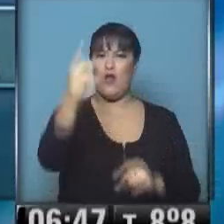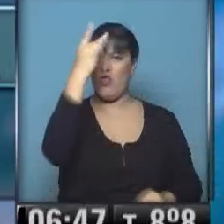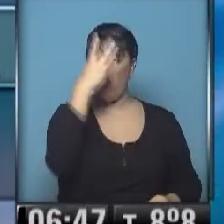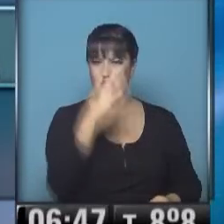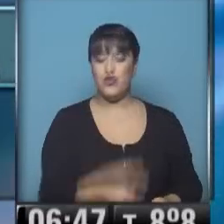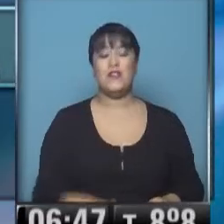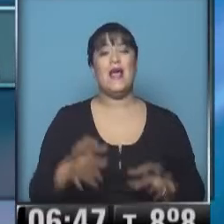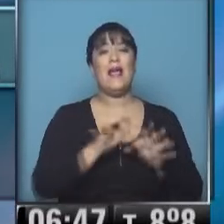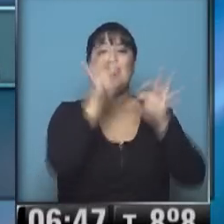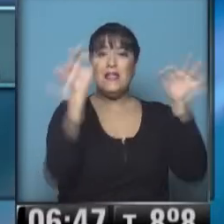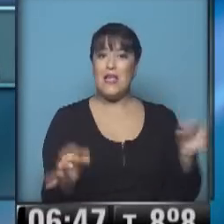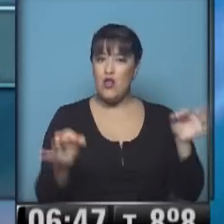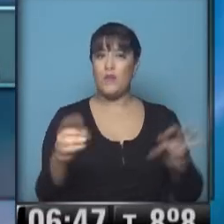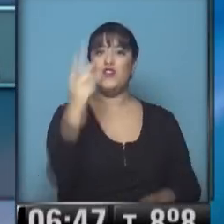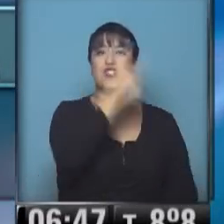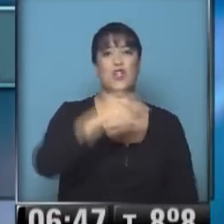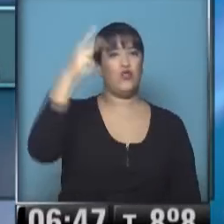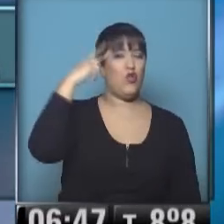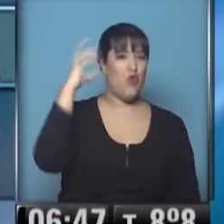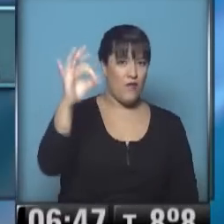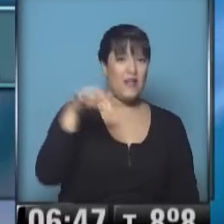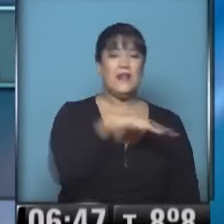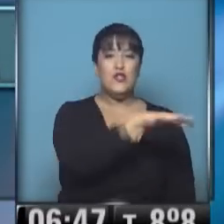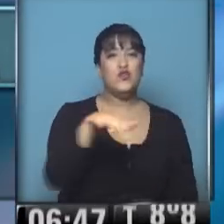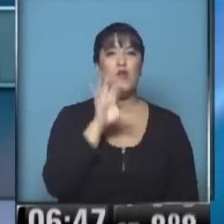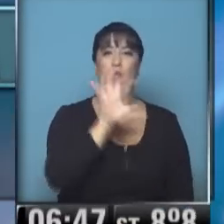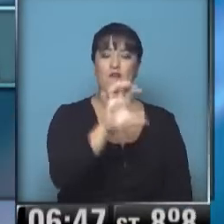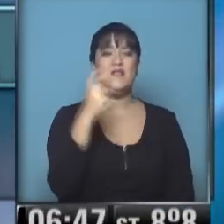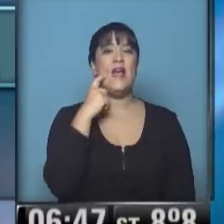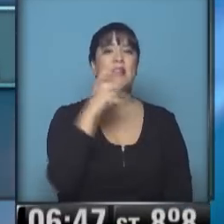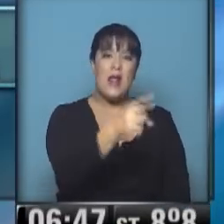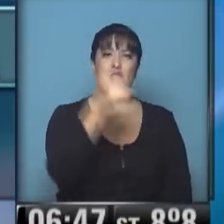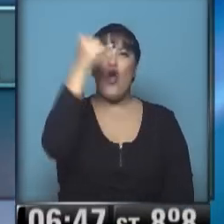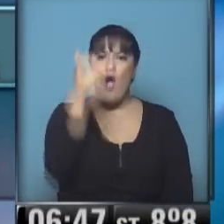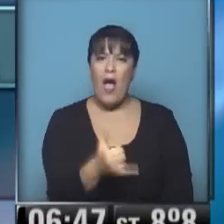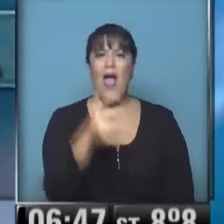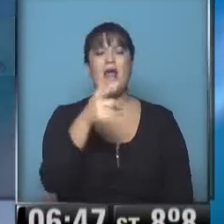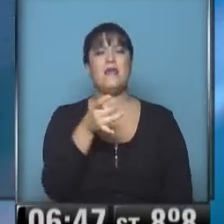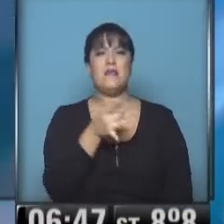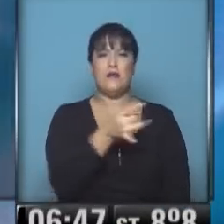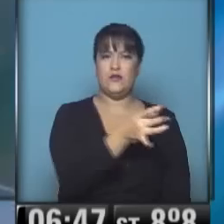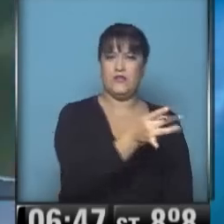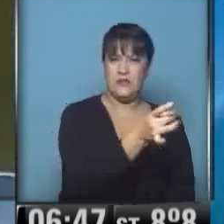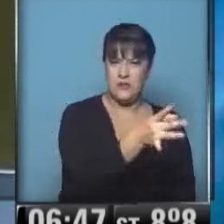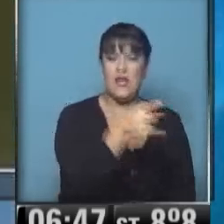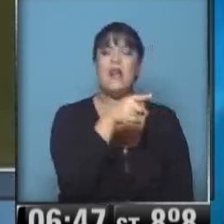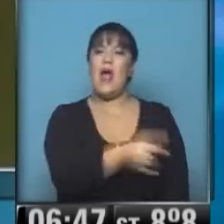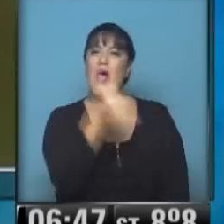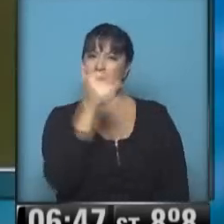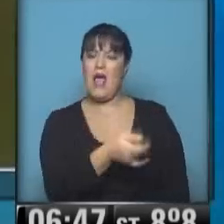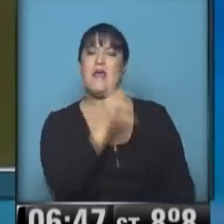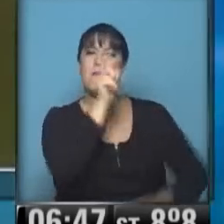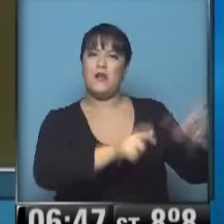en el kilómetro 190, zona de Entre Ríos. Hay un cruce ferroviario en ese lugar, se está trabajando en la calzada,